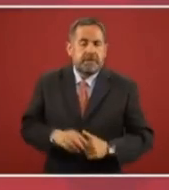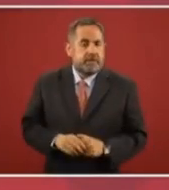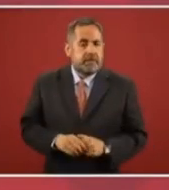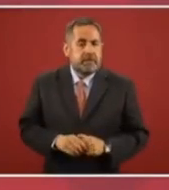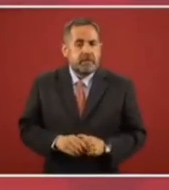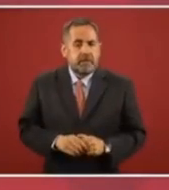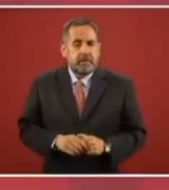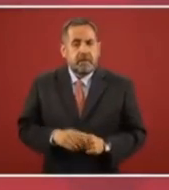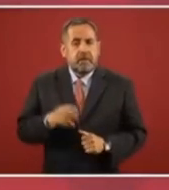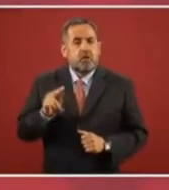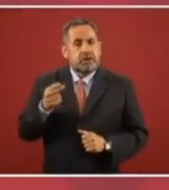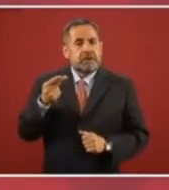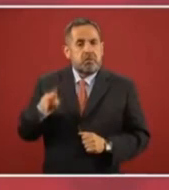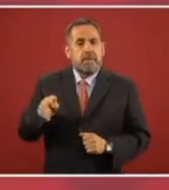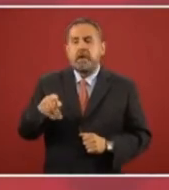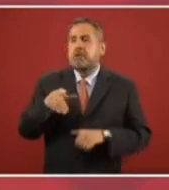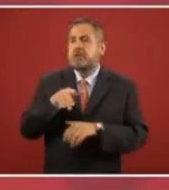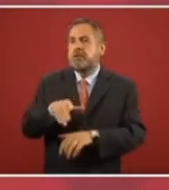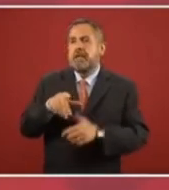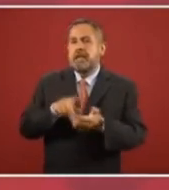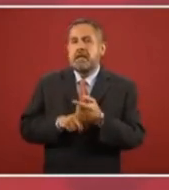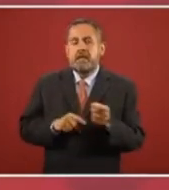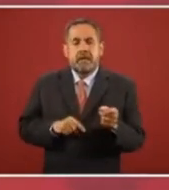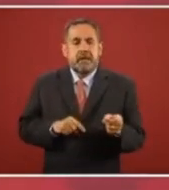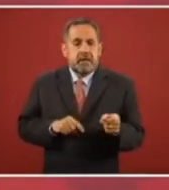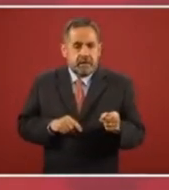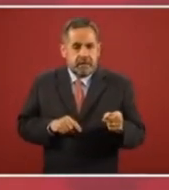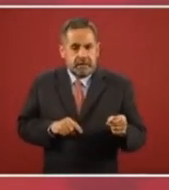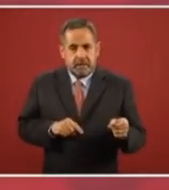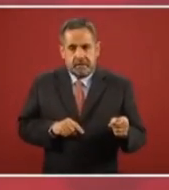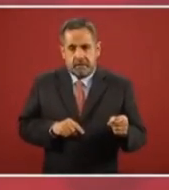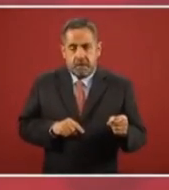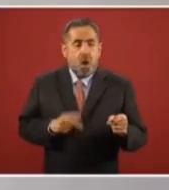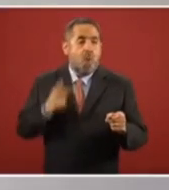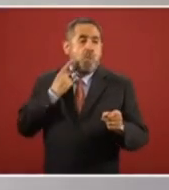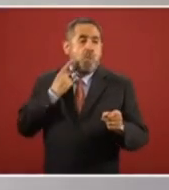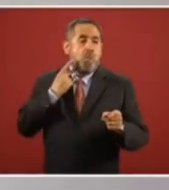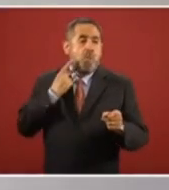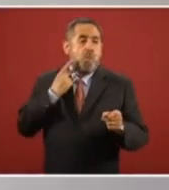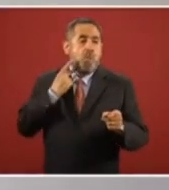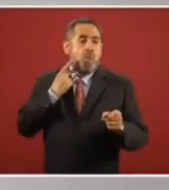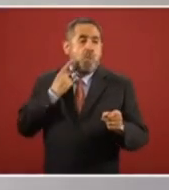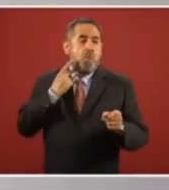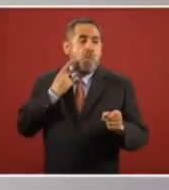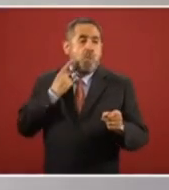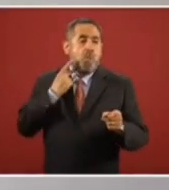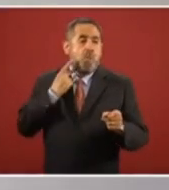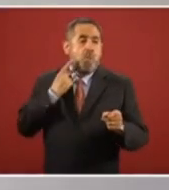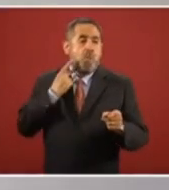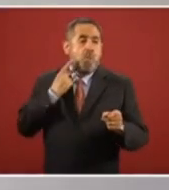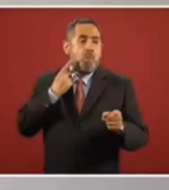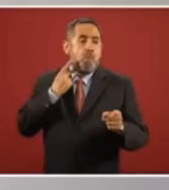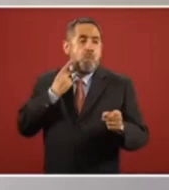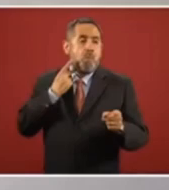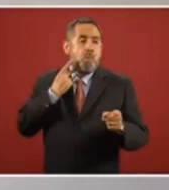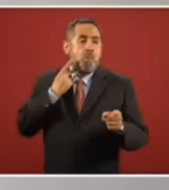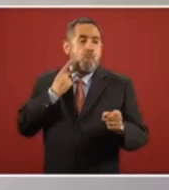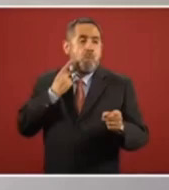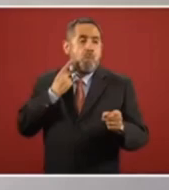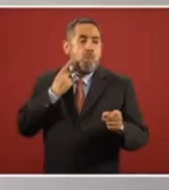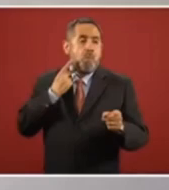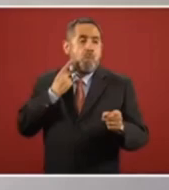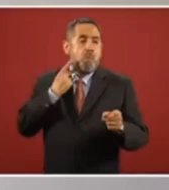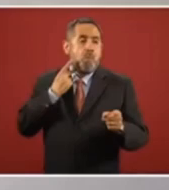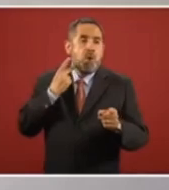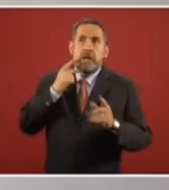en lo relacionado con política exterior con lo que es relacionado con